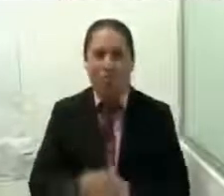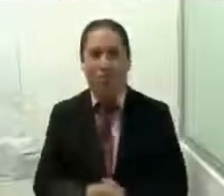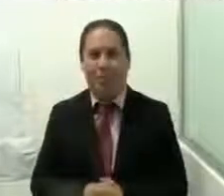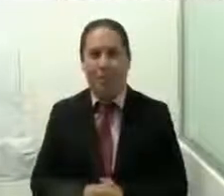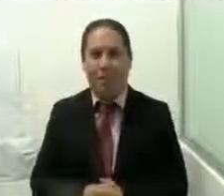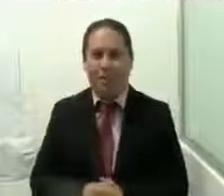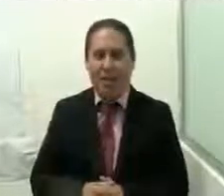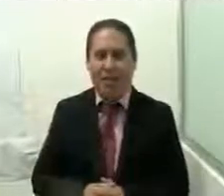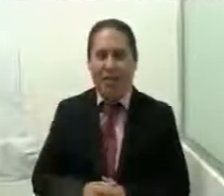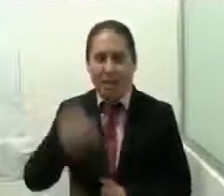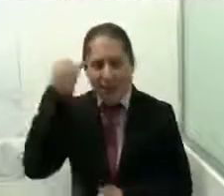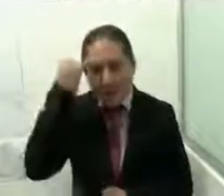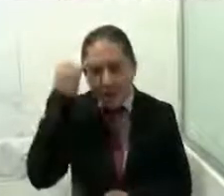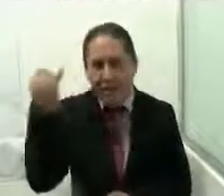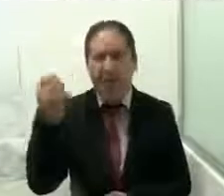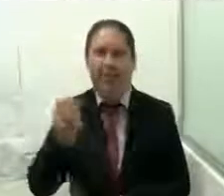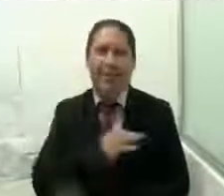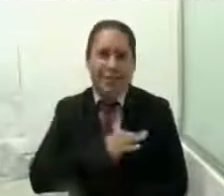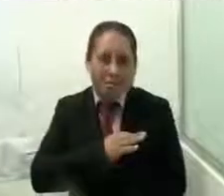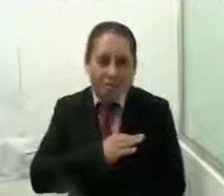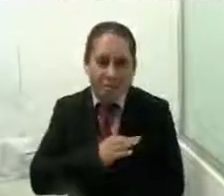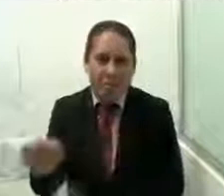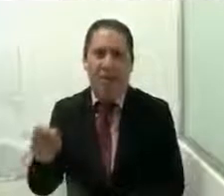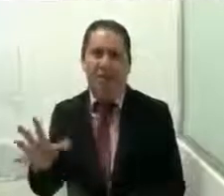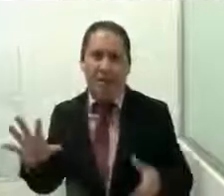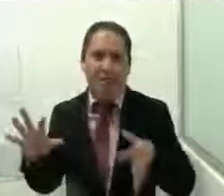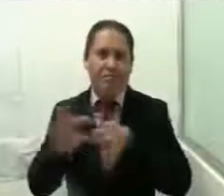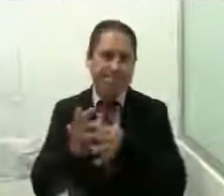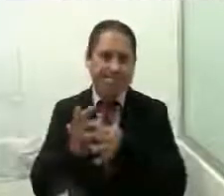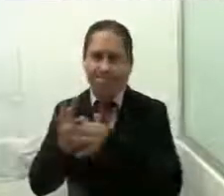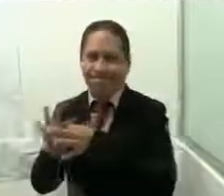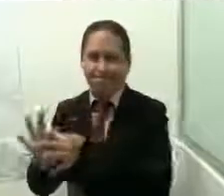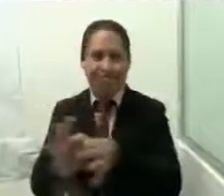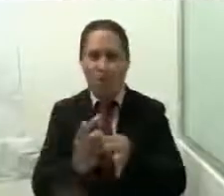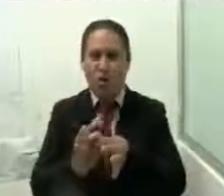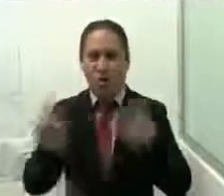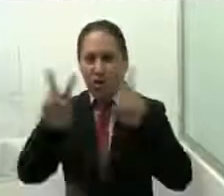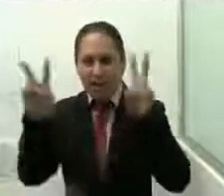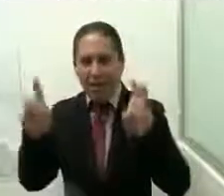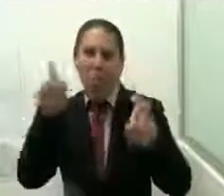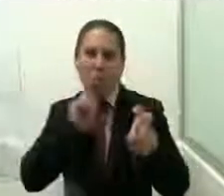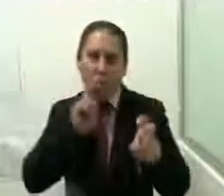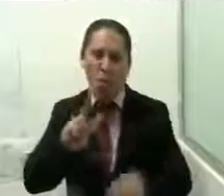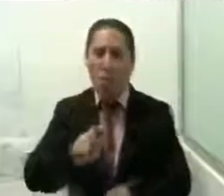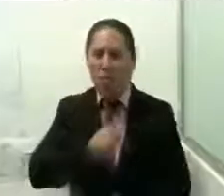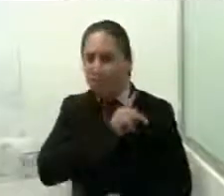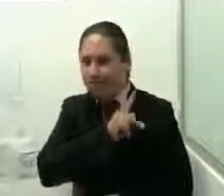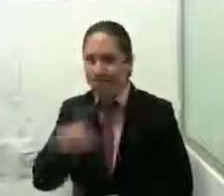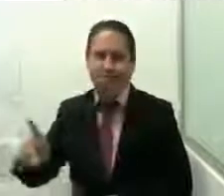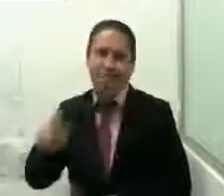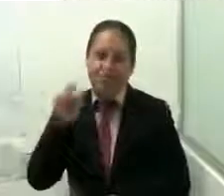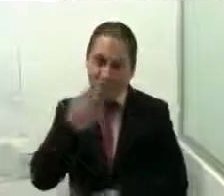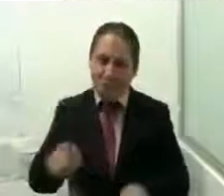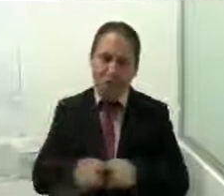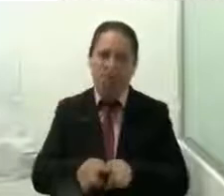intención verdad de poder coadyuvar con el tema de las mujeres siempre en lo que respecta en el estado de